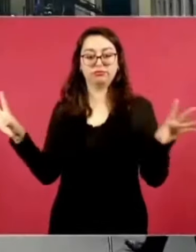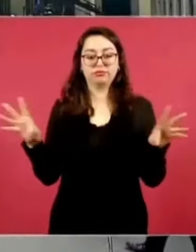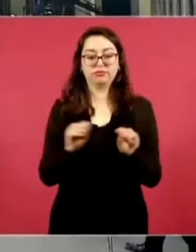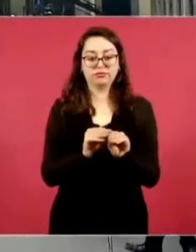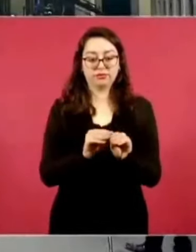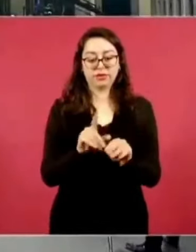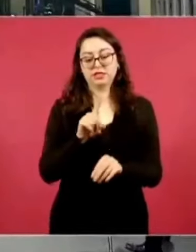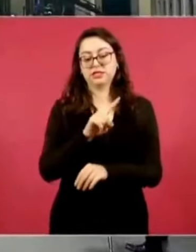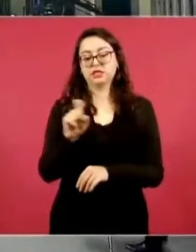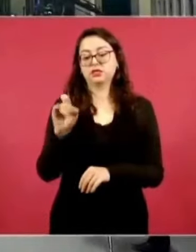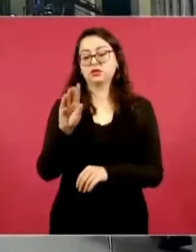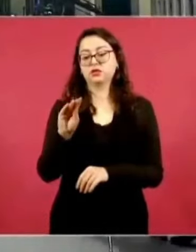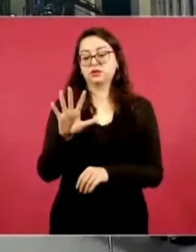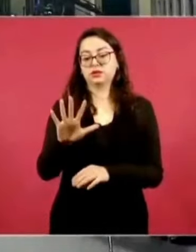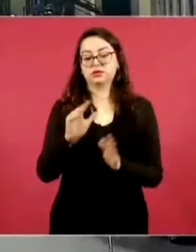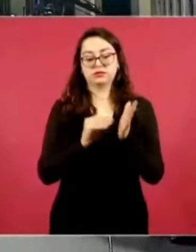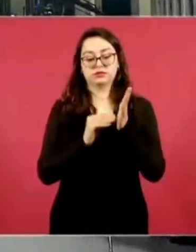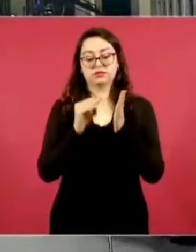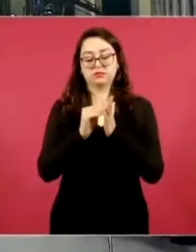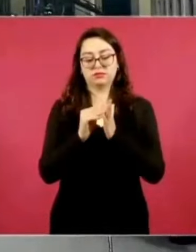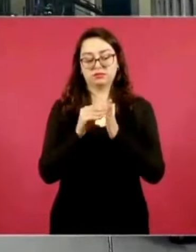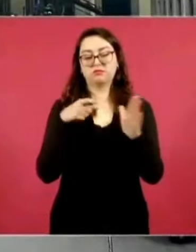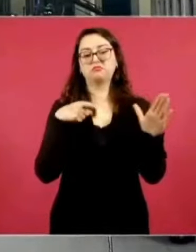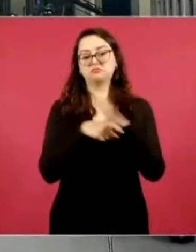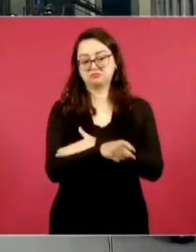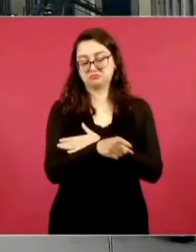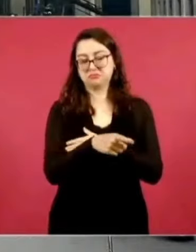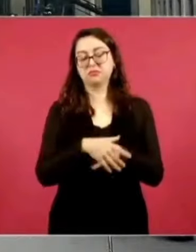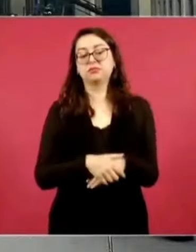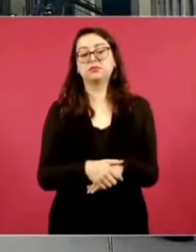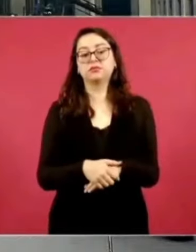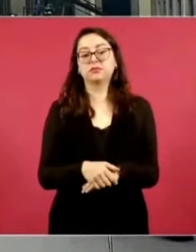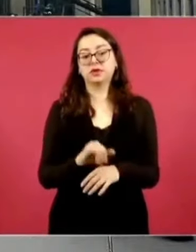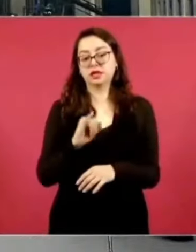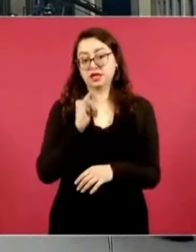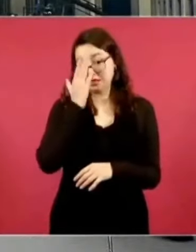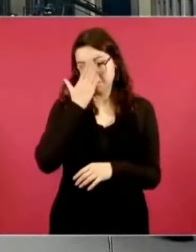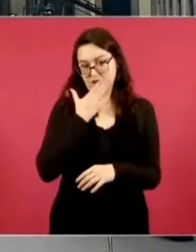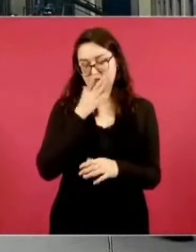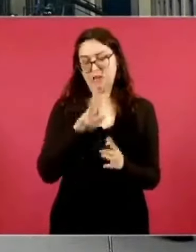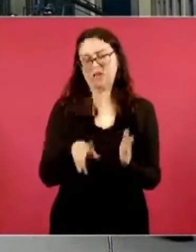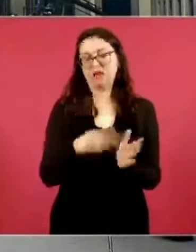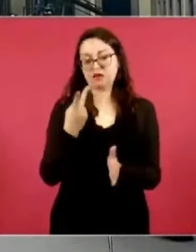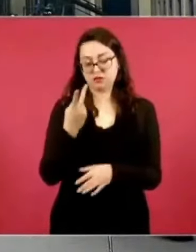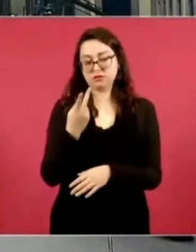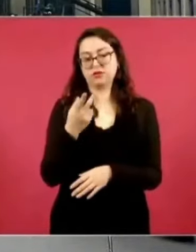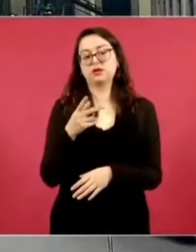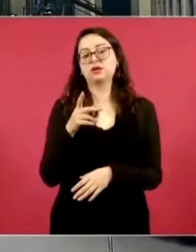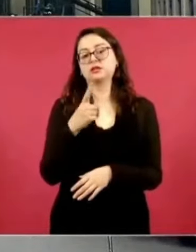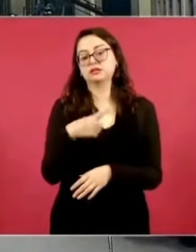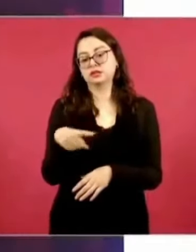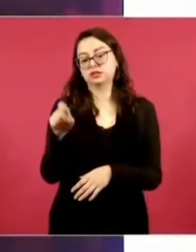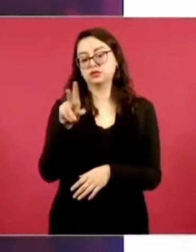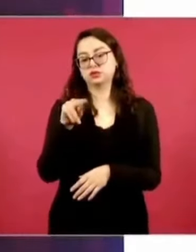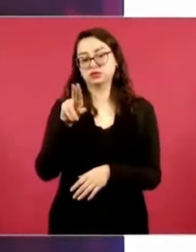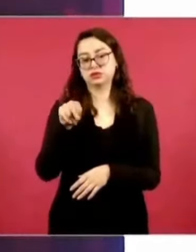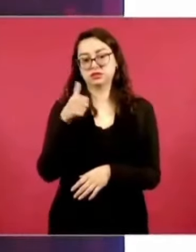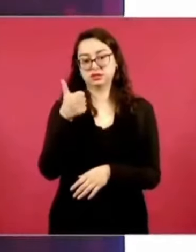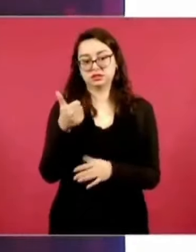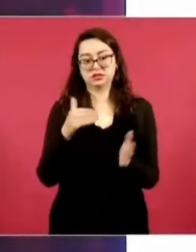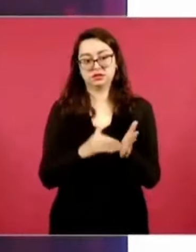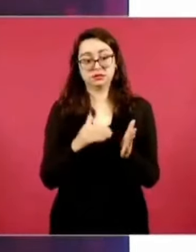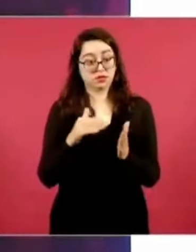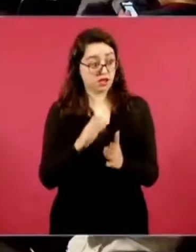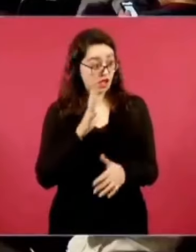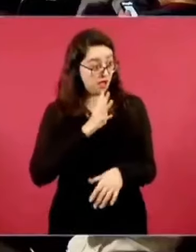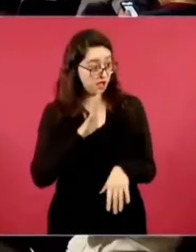ciento noventa y cinco millones. Imagen Soluciones Integrales, ciento ochenta y seis millones. ¿Ya no hay más?